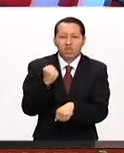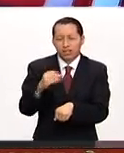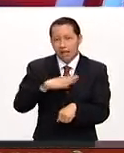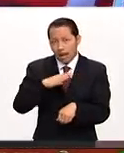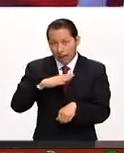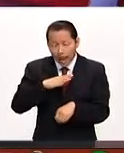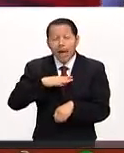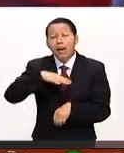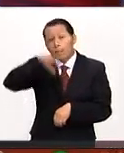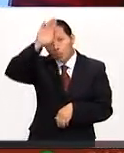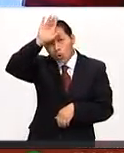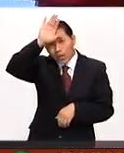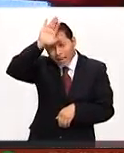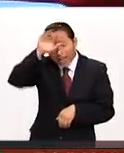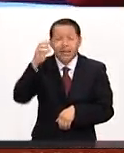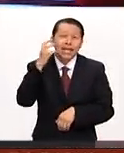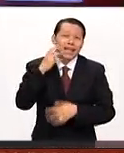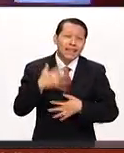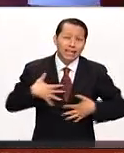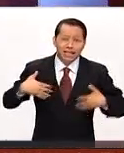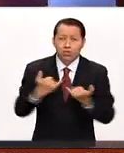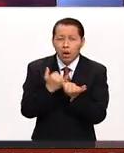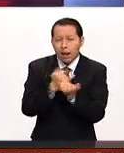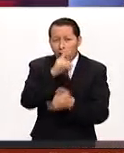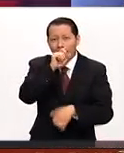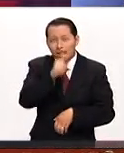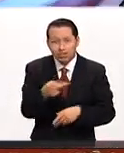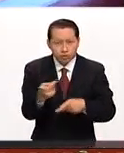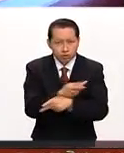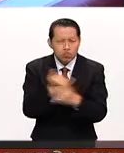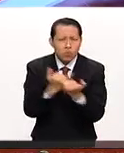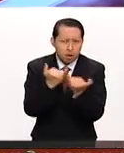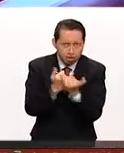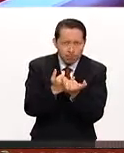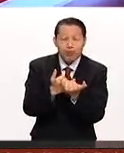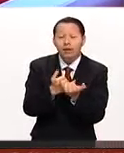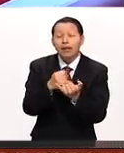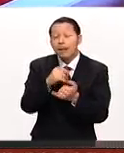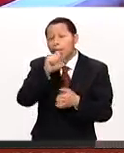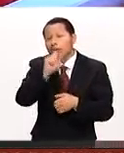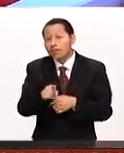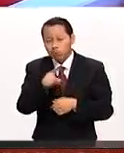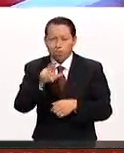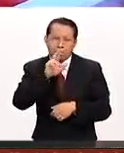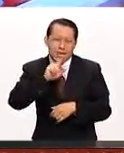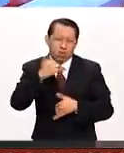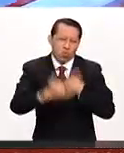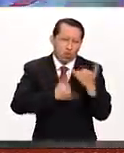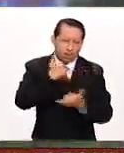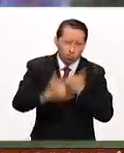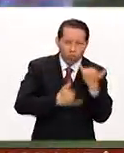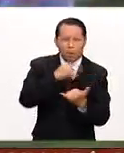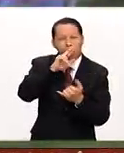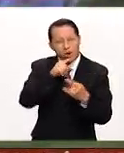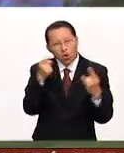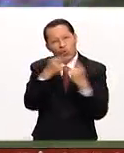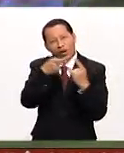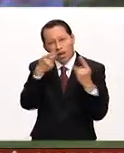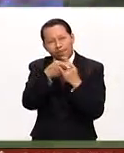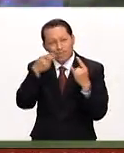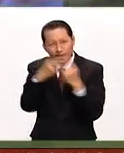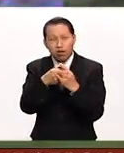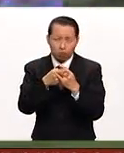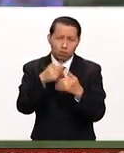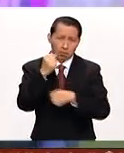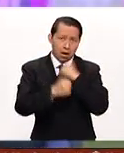escuadra de Monterrey como de Tigres con las mismas individualidades de sus jugadores, por ejemplo Guiñac al mejor jugador y al mejor delantero del año